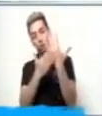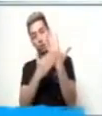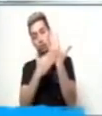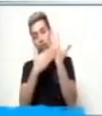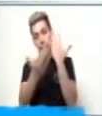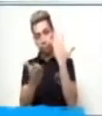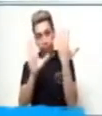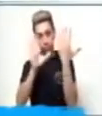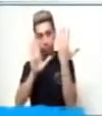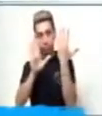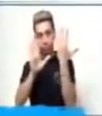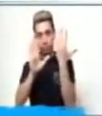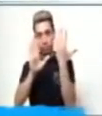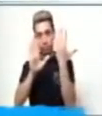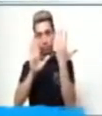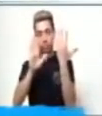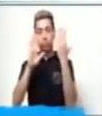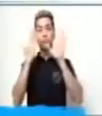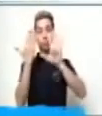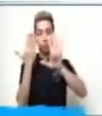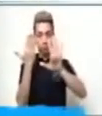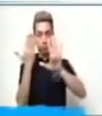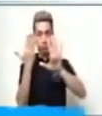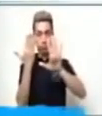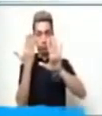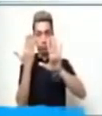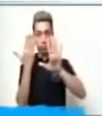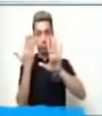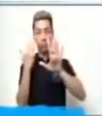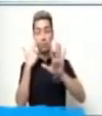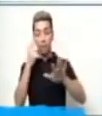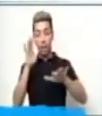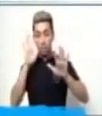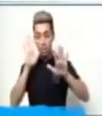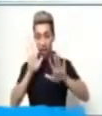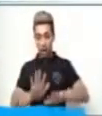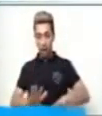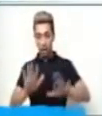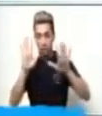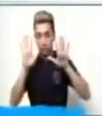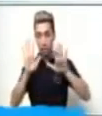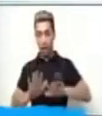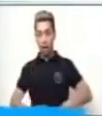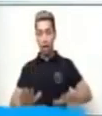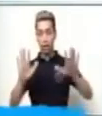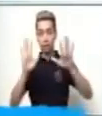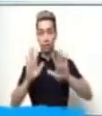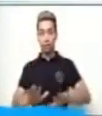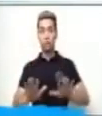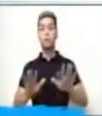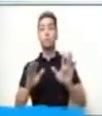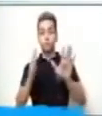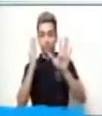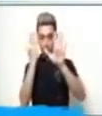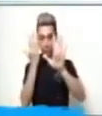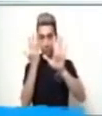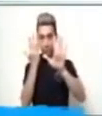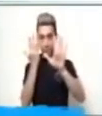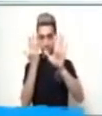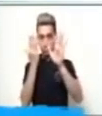frontal. Realicemoslo de forma lenta para poder practicar.